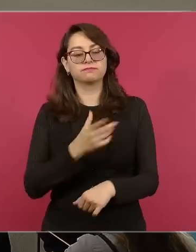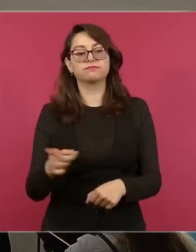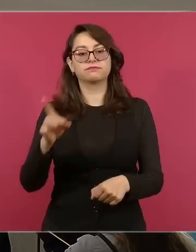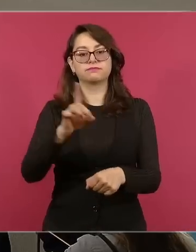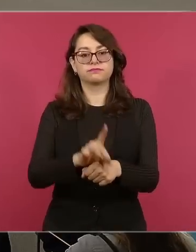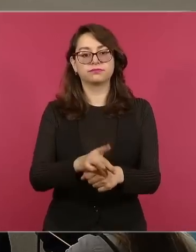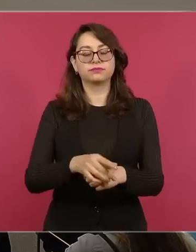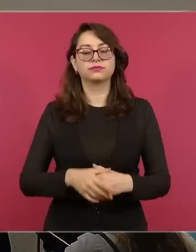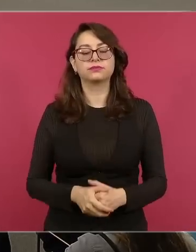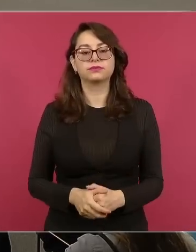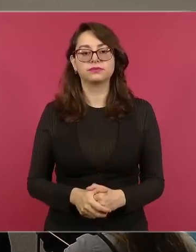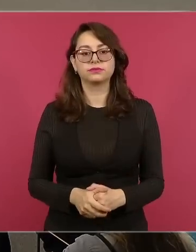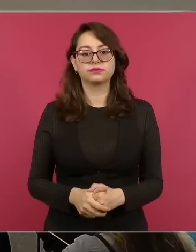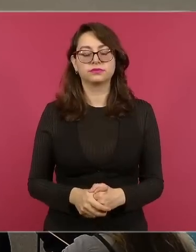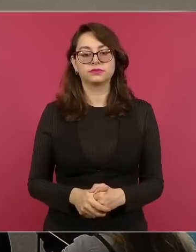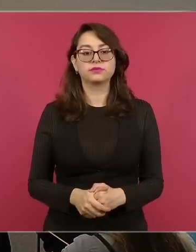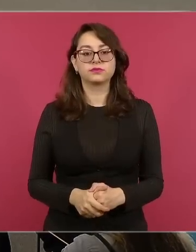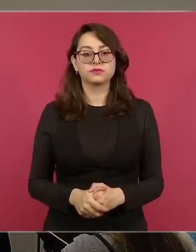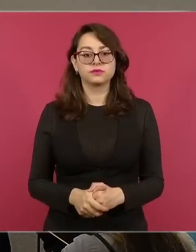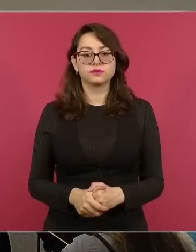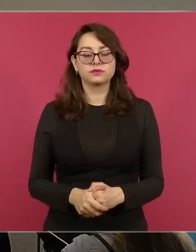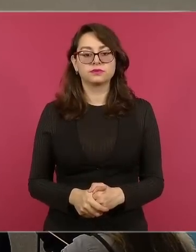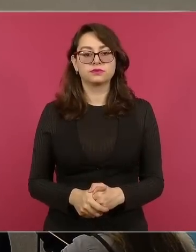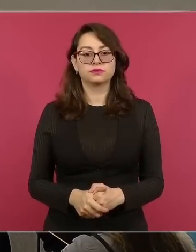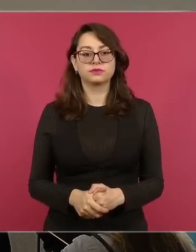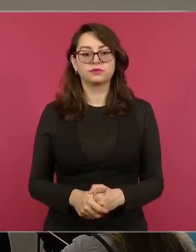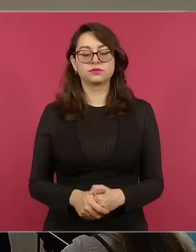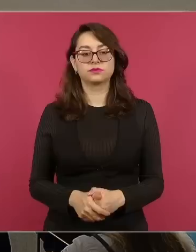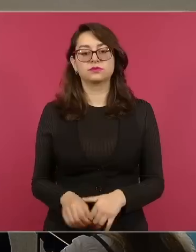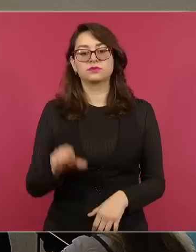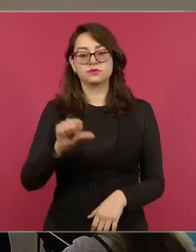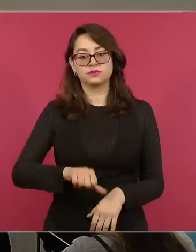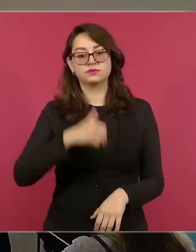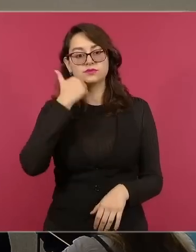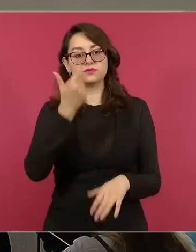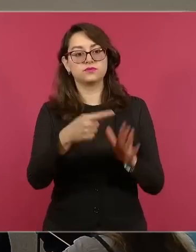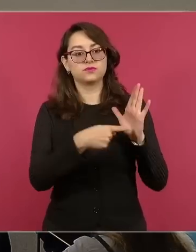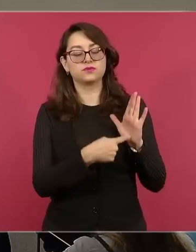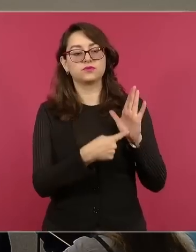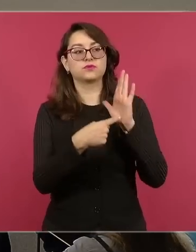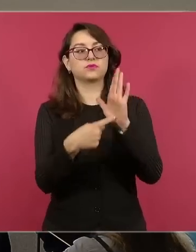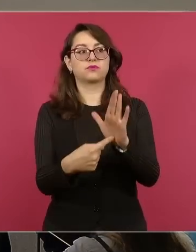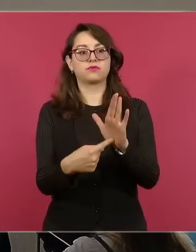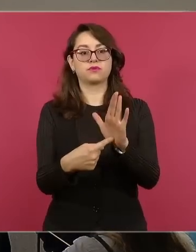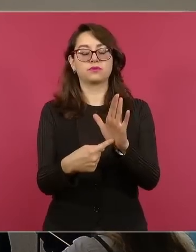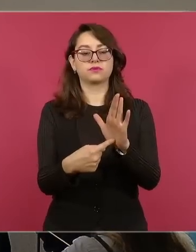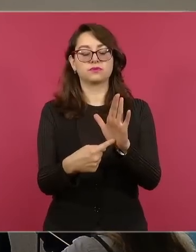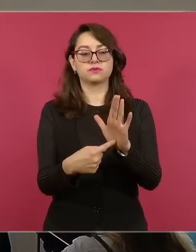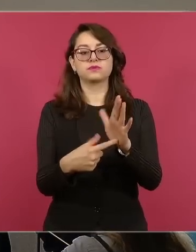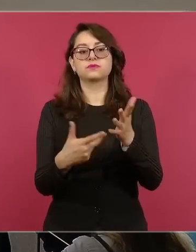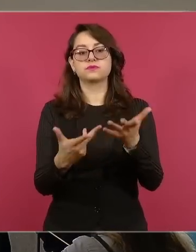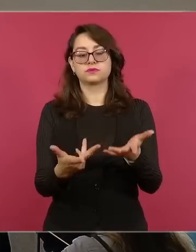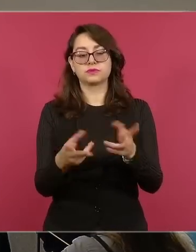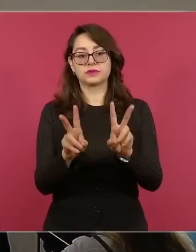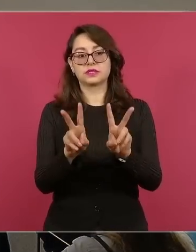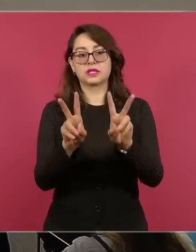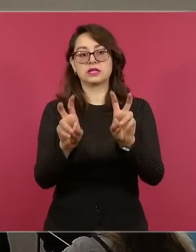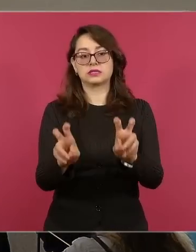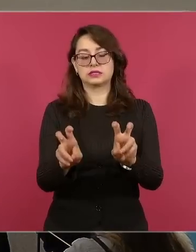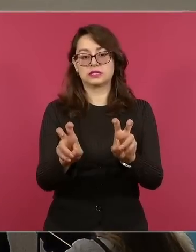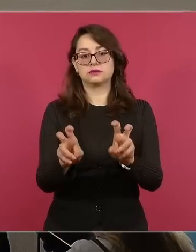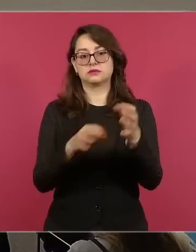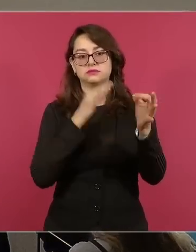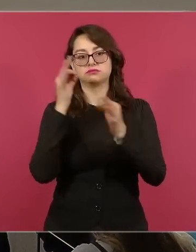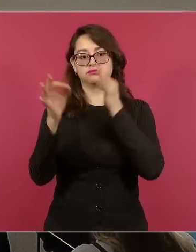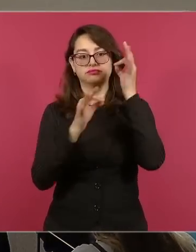El día de hoy les queremos compartir que, si me pasan la primera, el pasado lunes 16